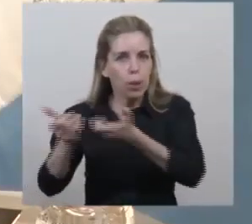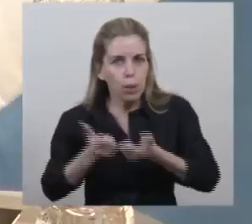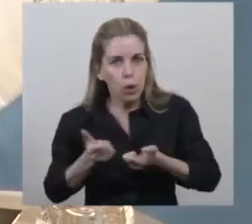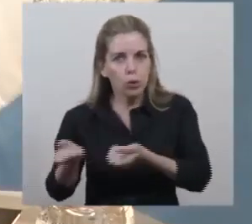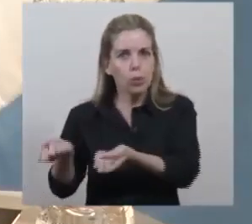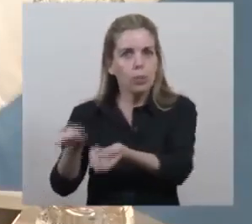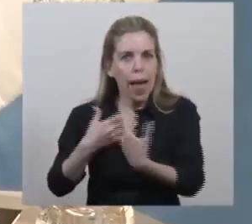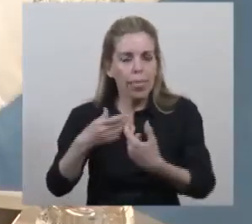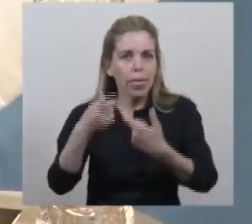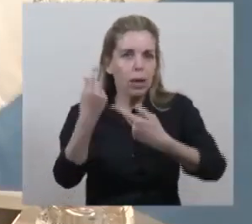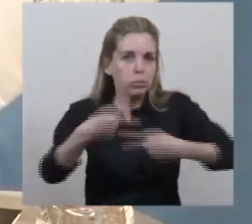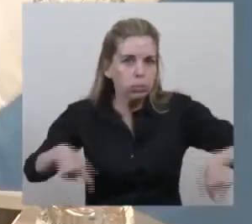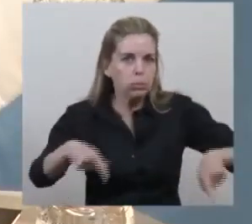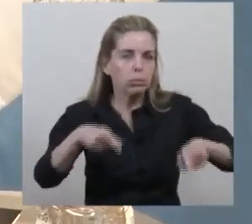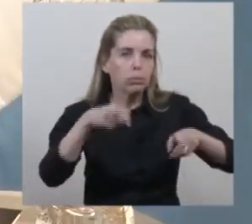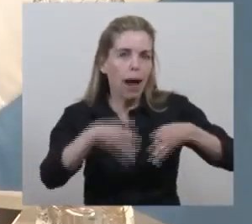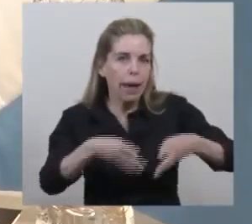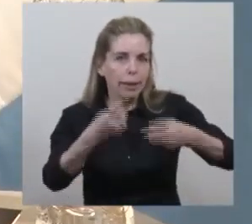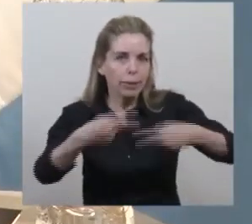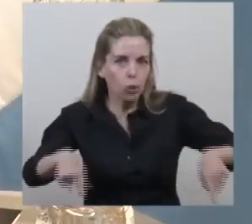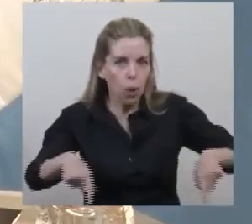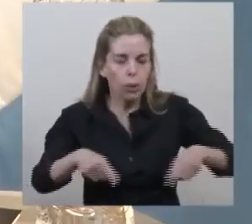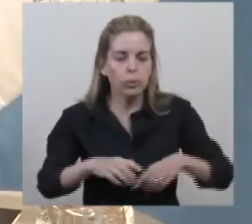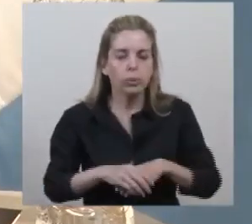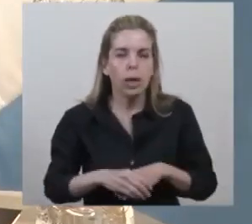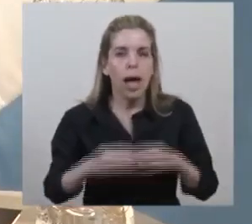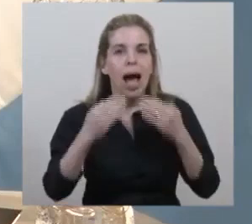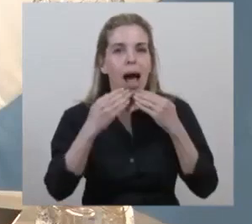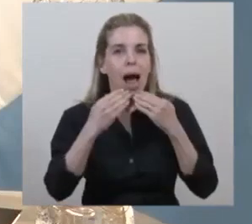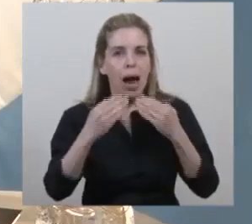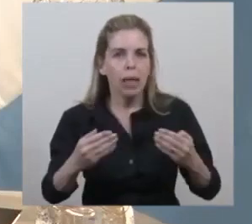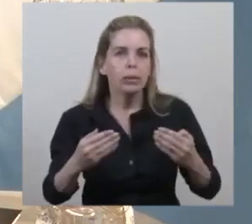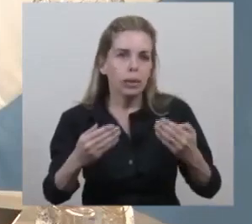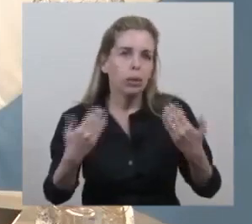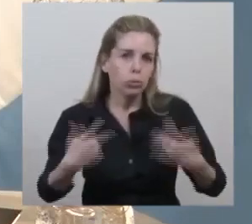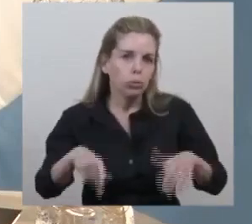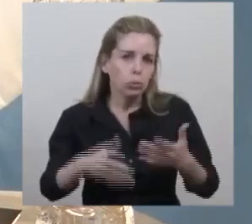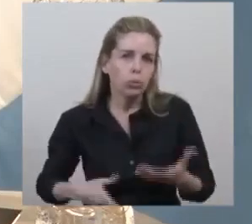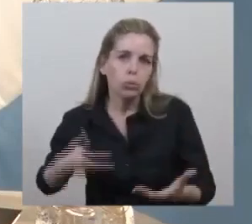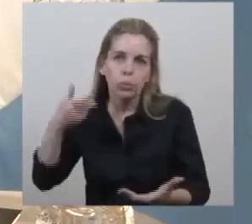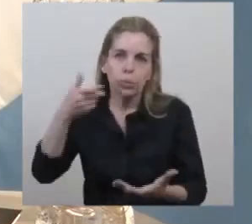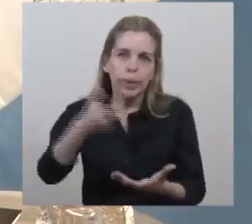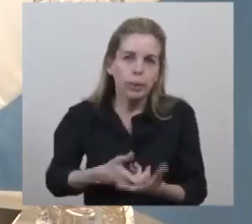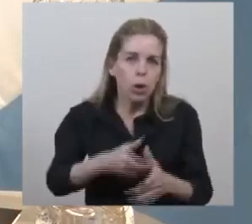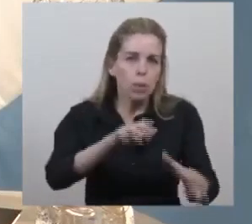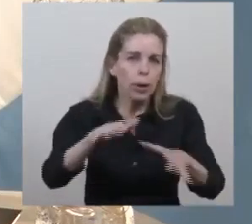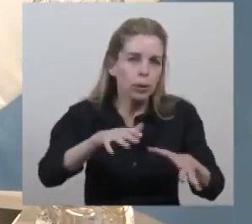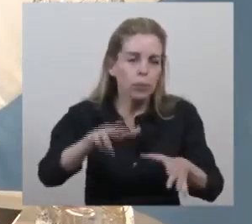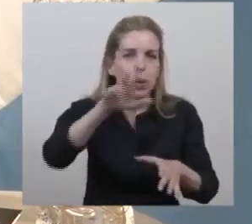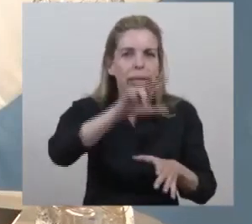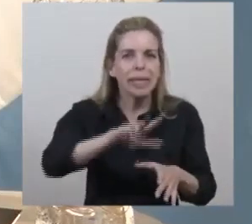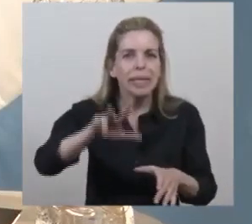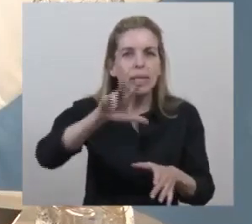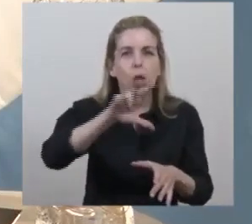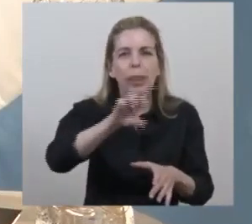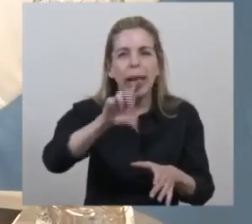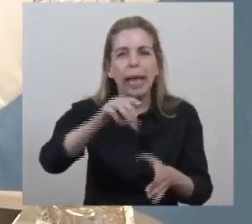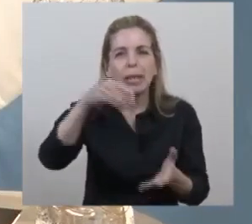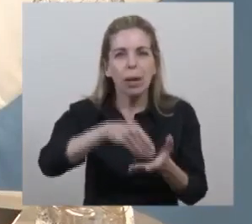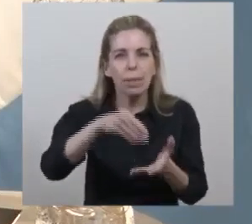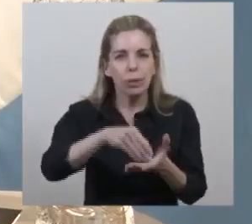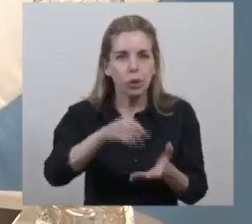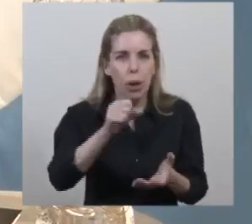brindando el sistema de salud. Agradecer, es una inversión a valores de hoy de aproximadamente 330 millones de pesos,